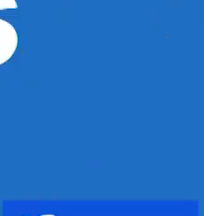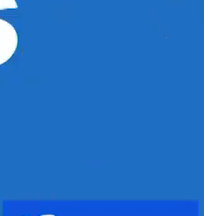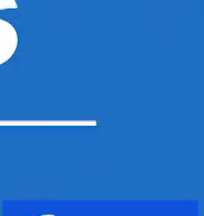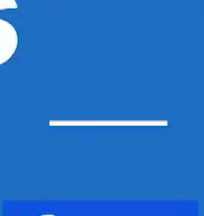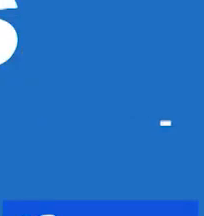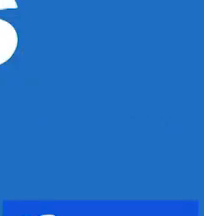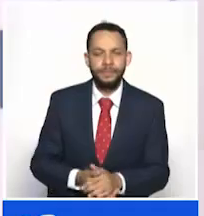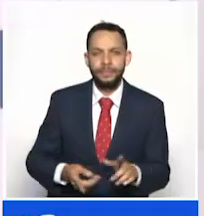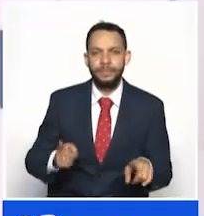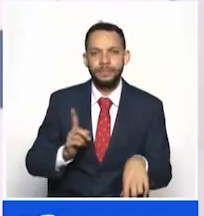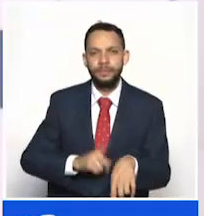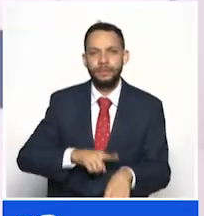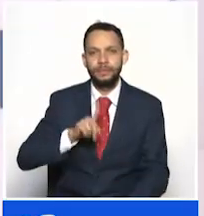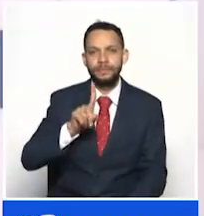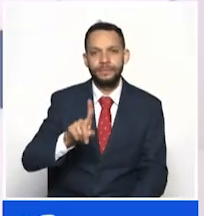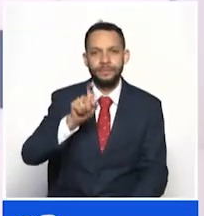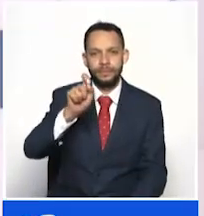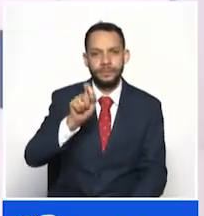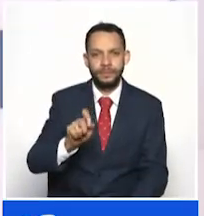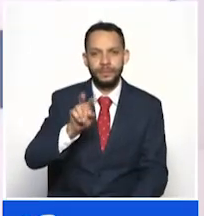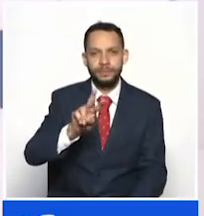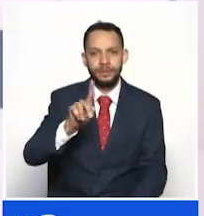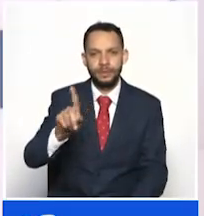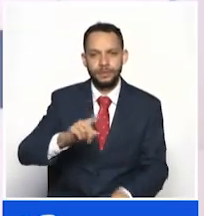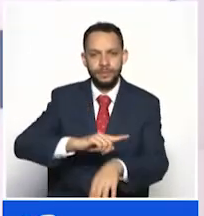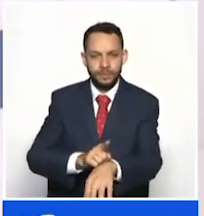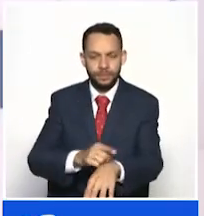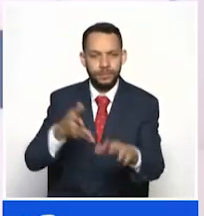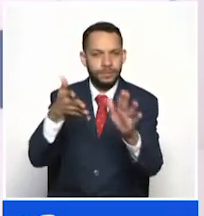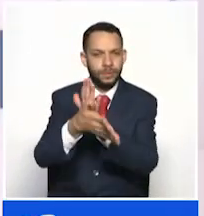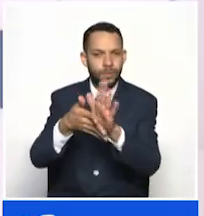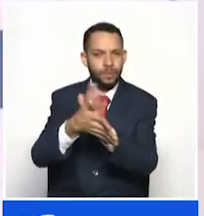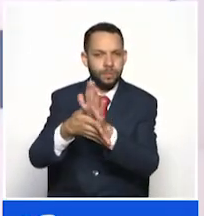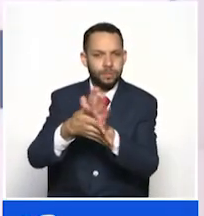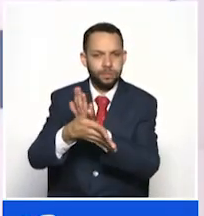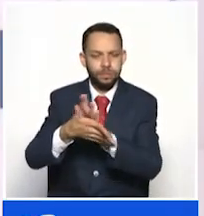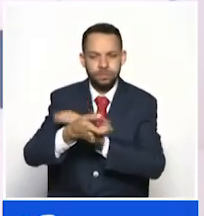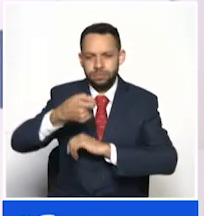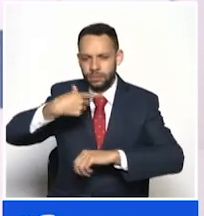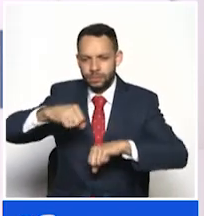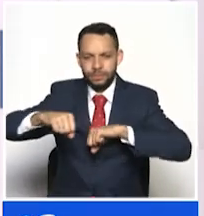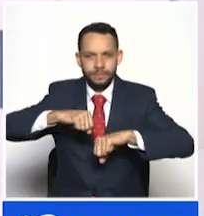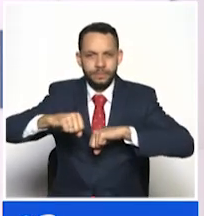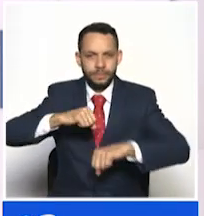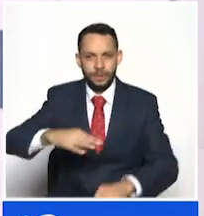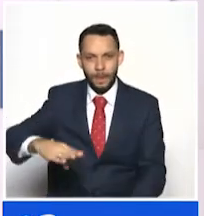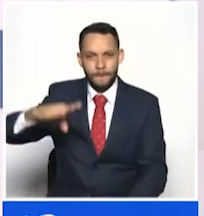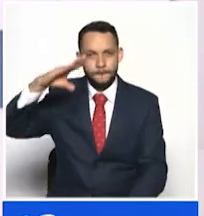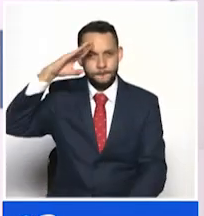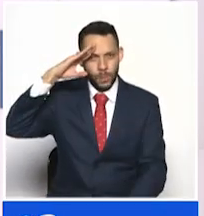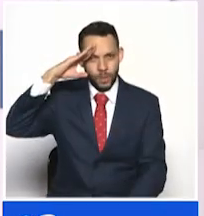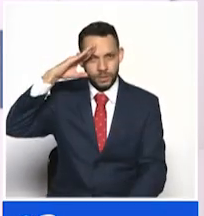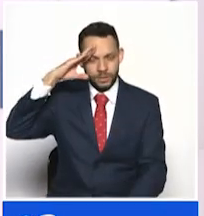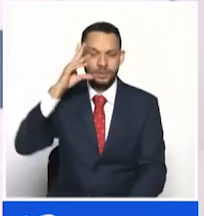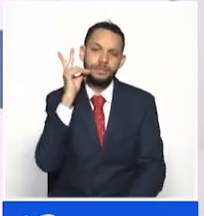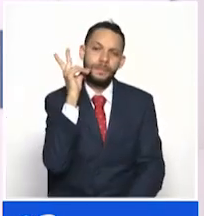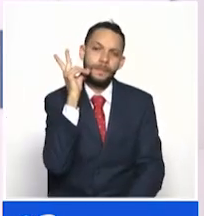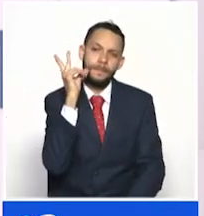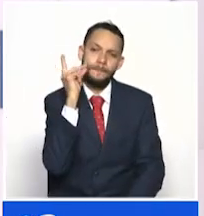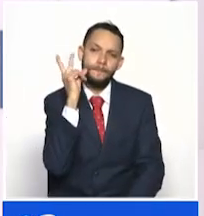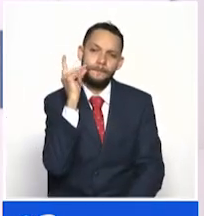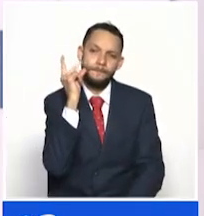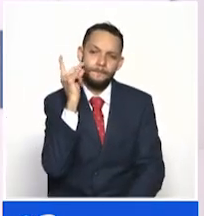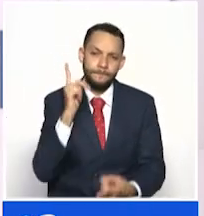Es la una de la tarde con 21 Minutos. En otra información, en dos operaciones realizadas por la Policía Metropolitana de Pereira en conjunto